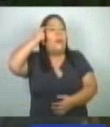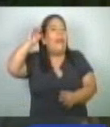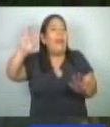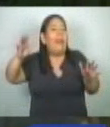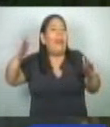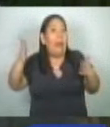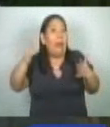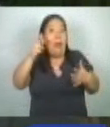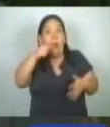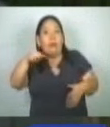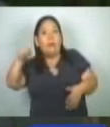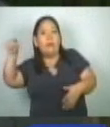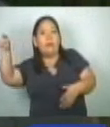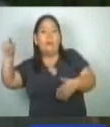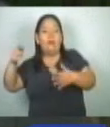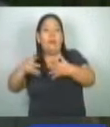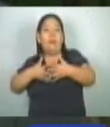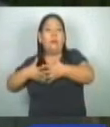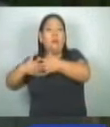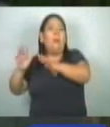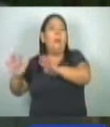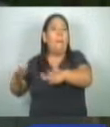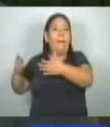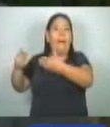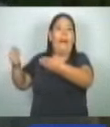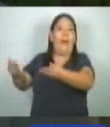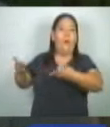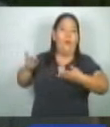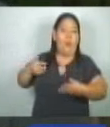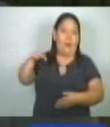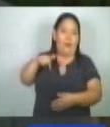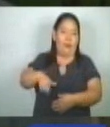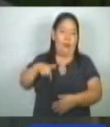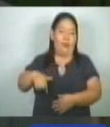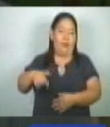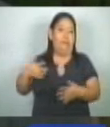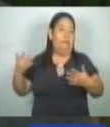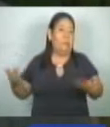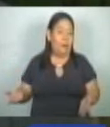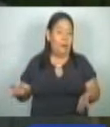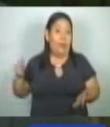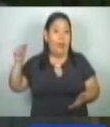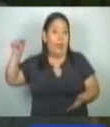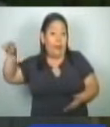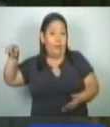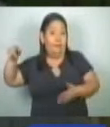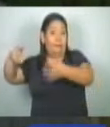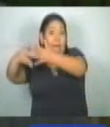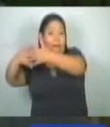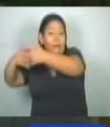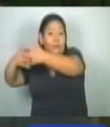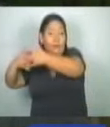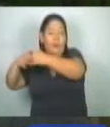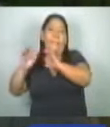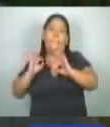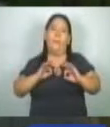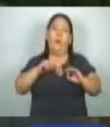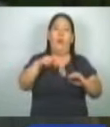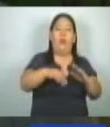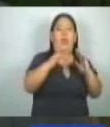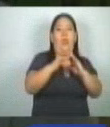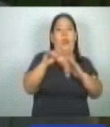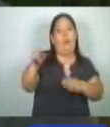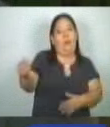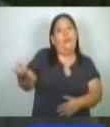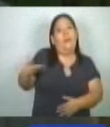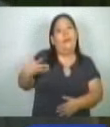irse para allá para podernos ayudar acá, verdad, o sea, para poder vivir mejor, como él me lo